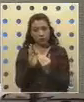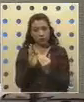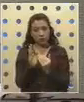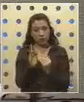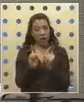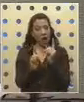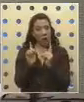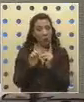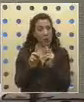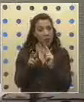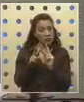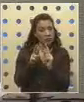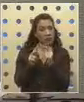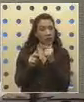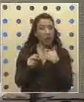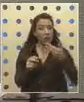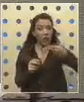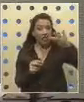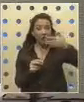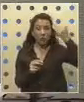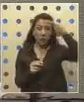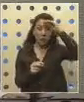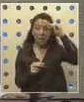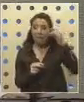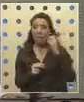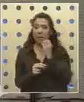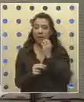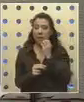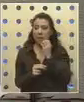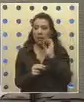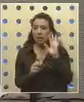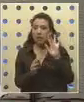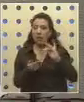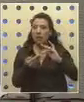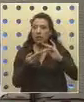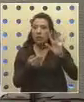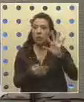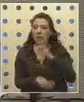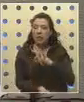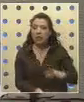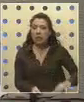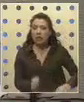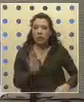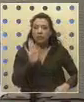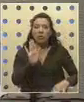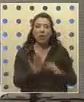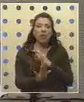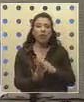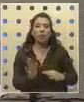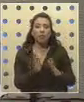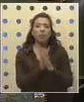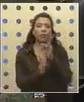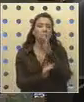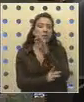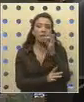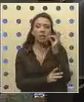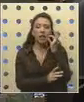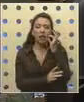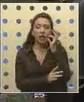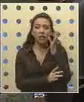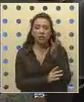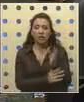reparos y mi discurso en mayo... Perdón, diputado, le pediría a los diputados, por favor, silencio.